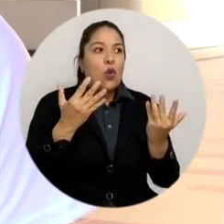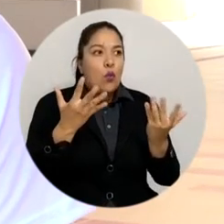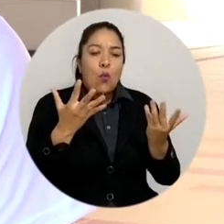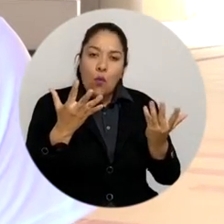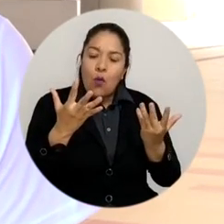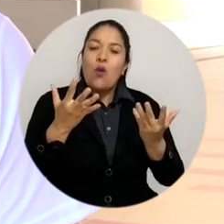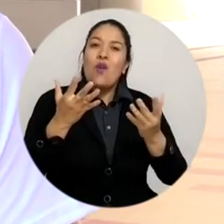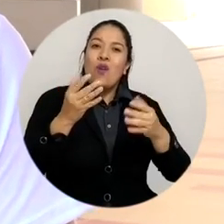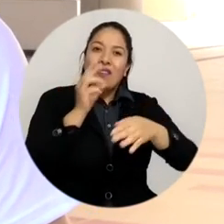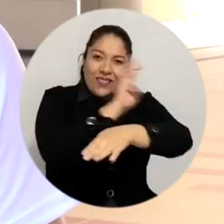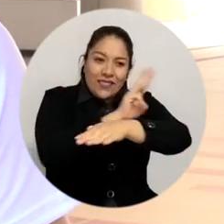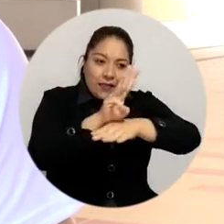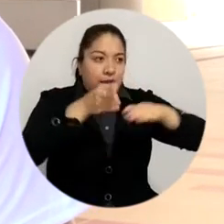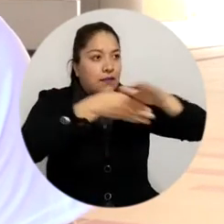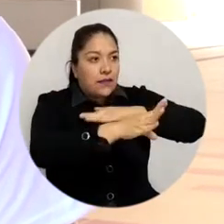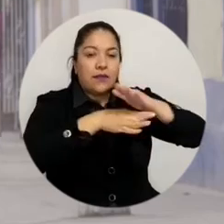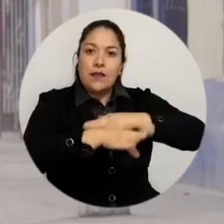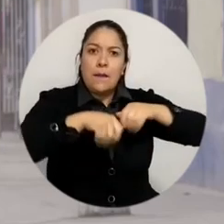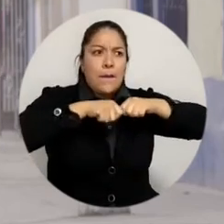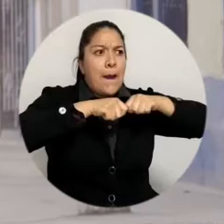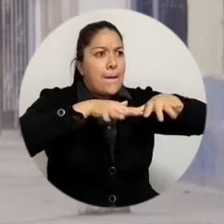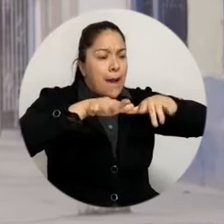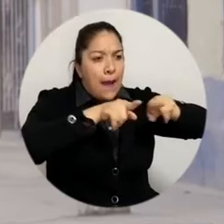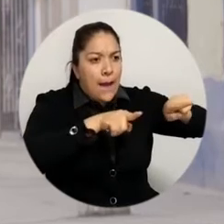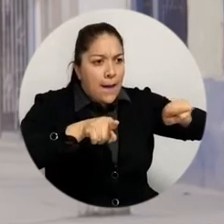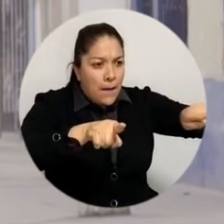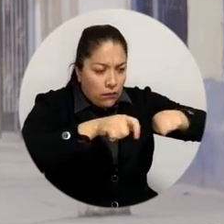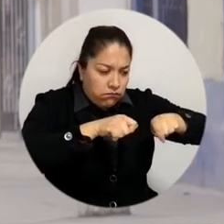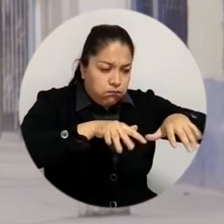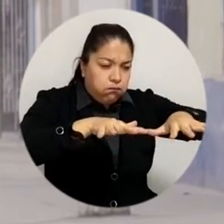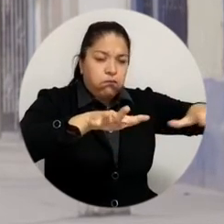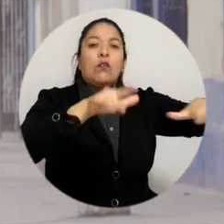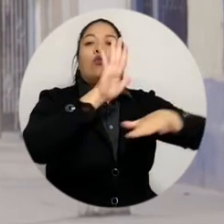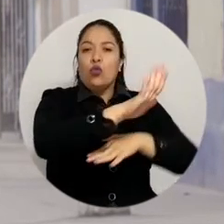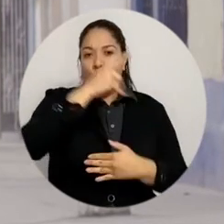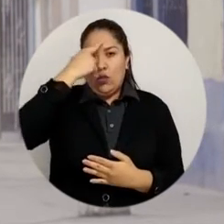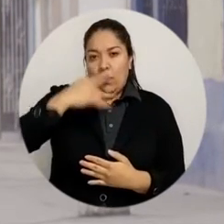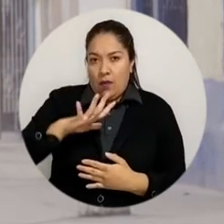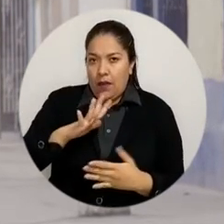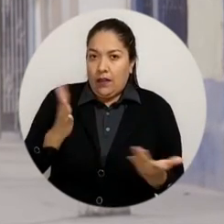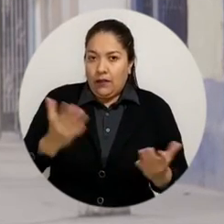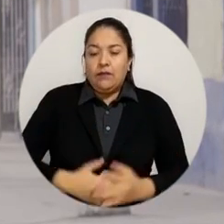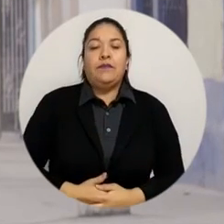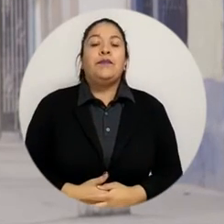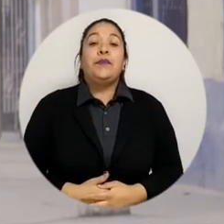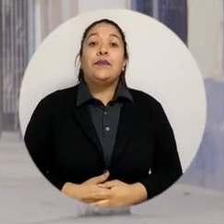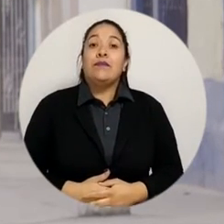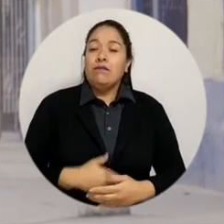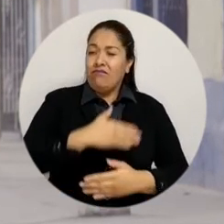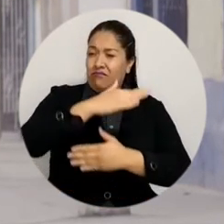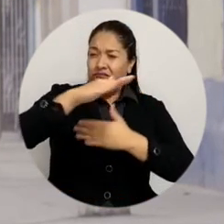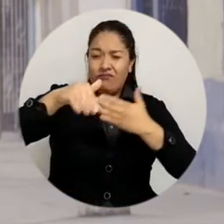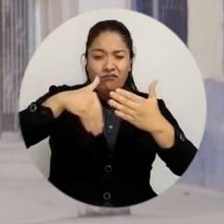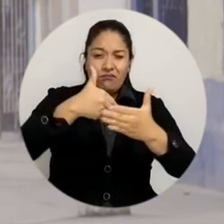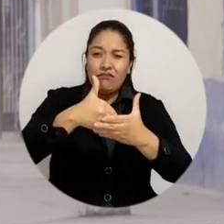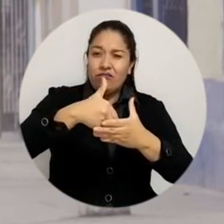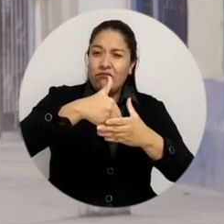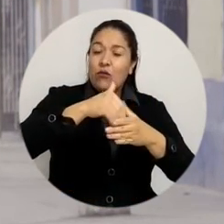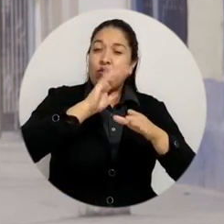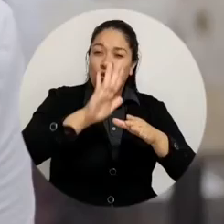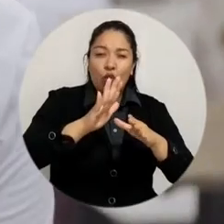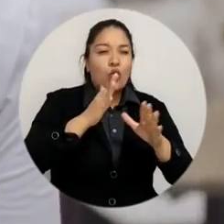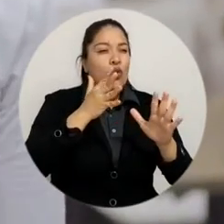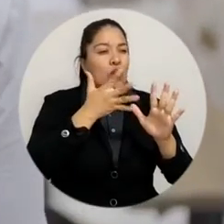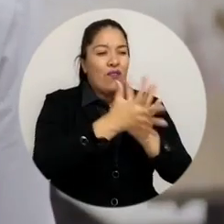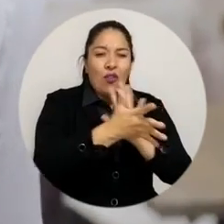muchos más barrios, a muchas más tiendas en los barrios de Santa Marta. Se prevé que la información que se genere en el proyecto en